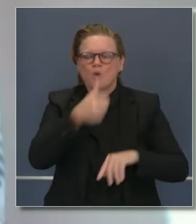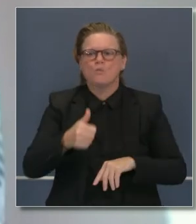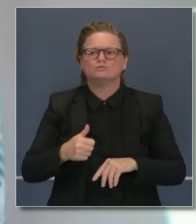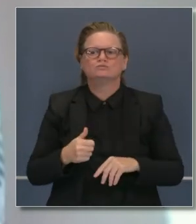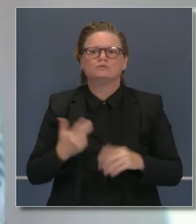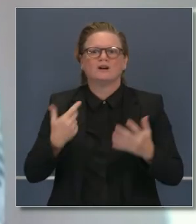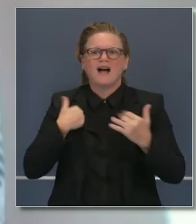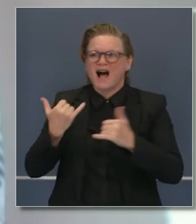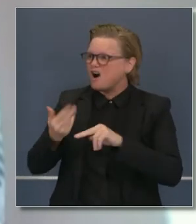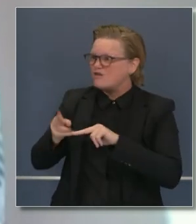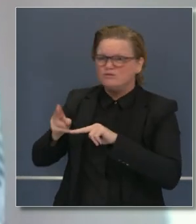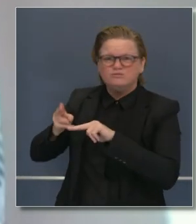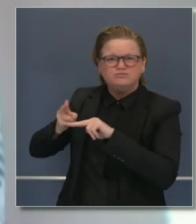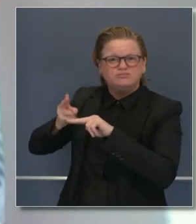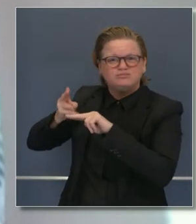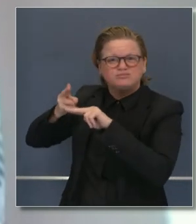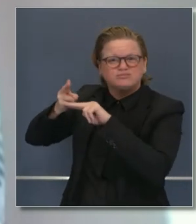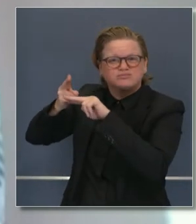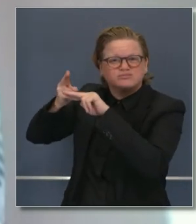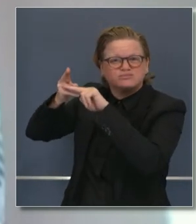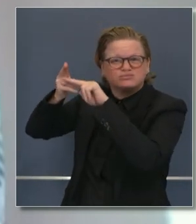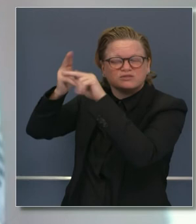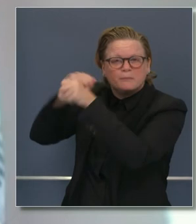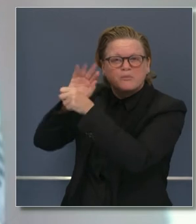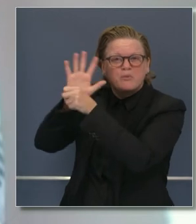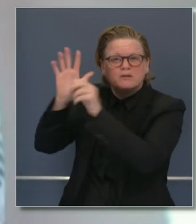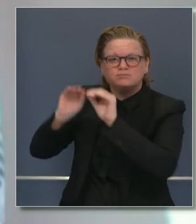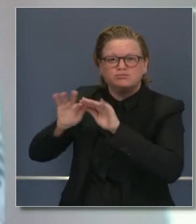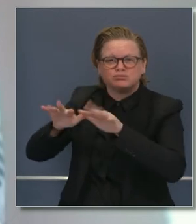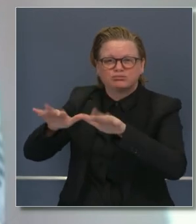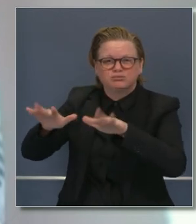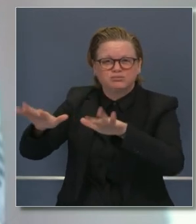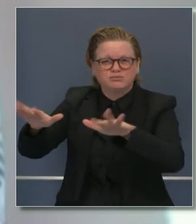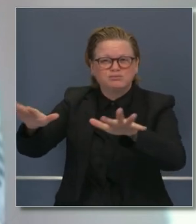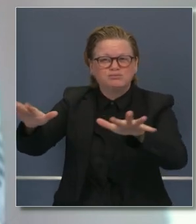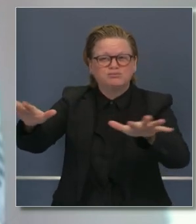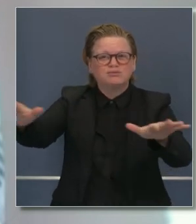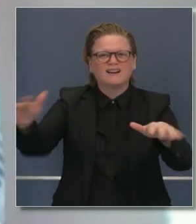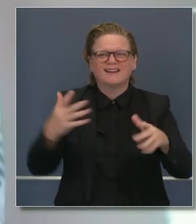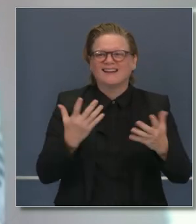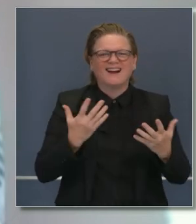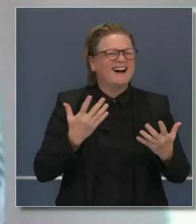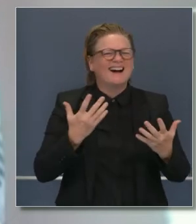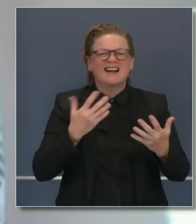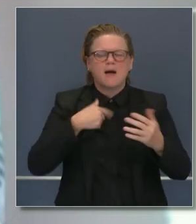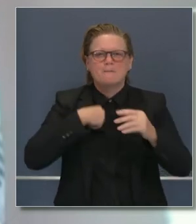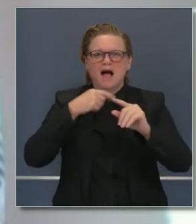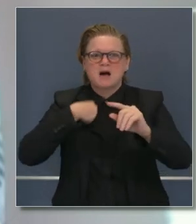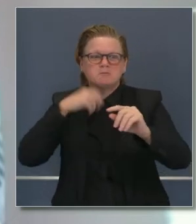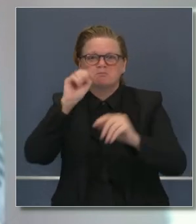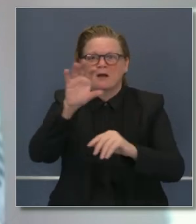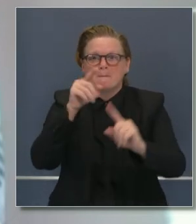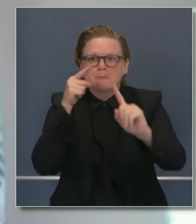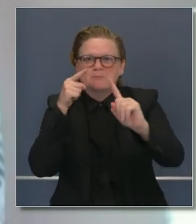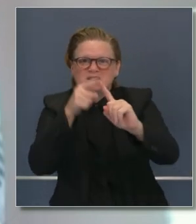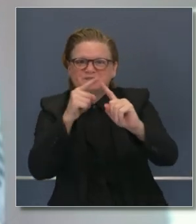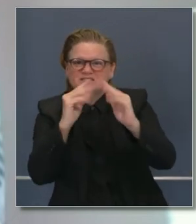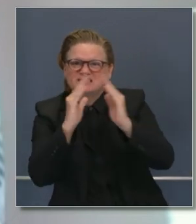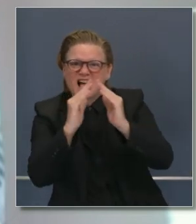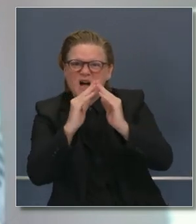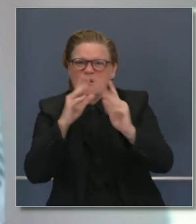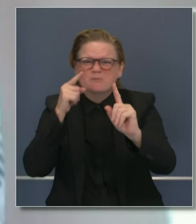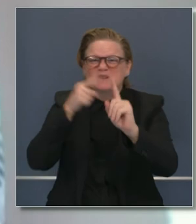transmisión. Aunque la gente quiere que identifiquemos el o los sectores donde vemos la mayor